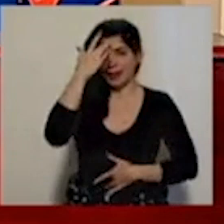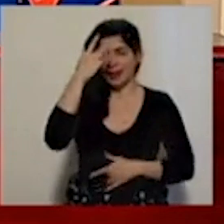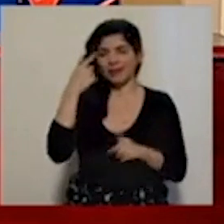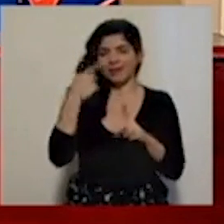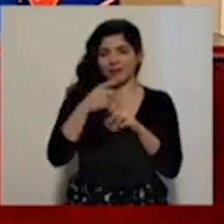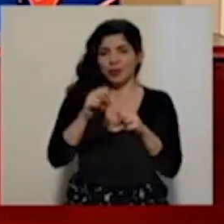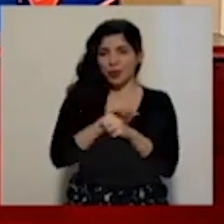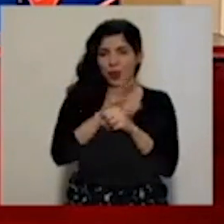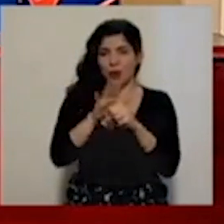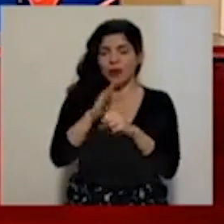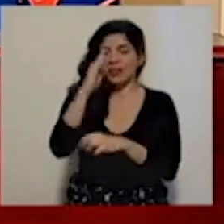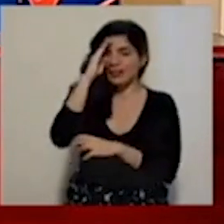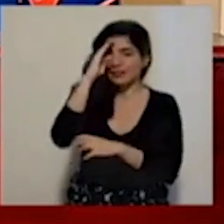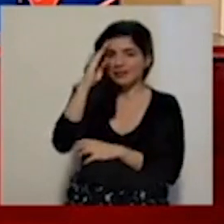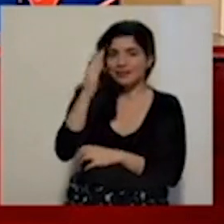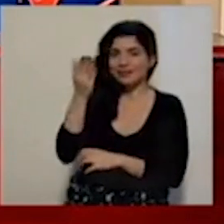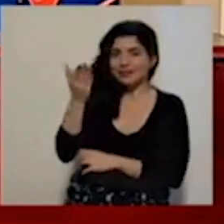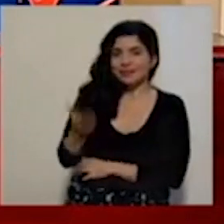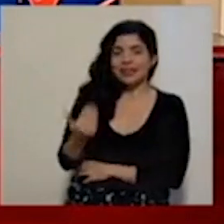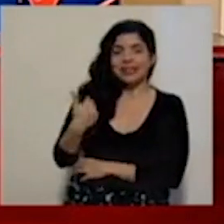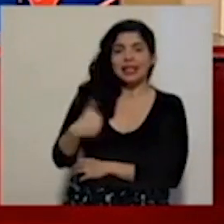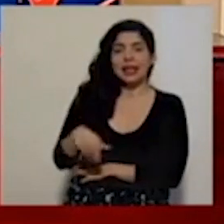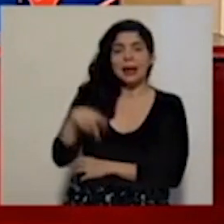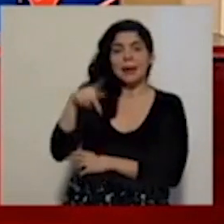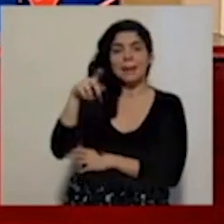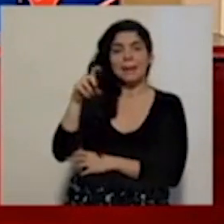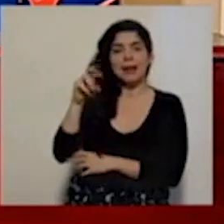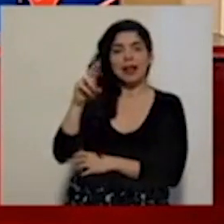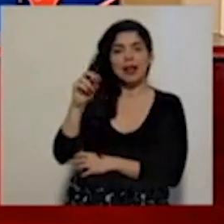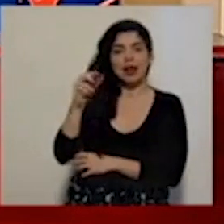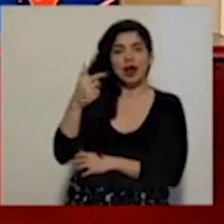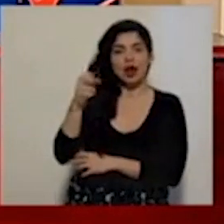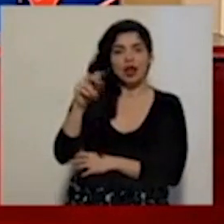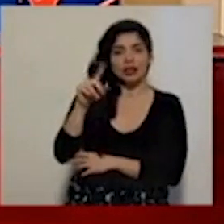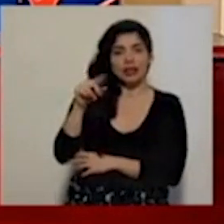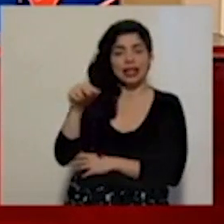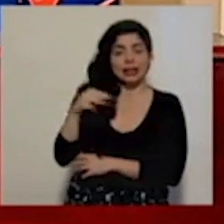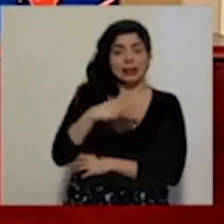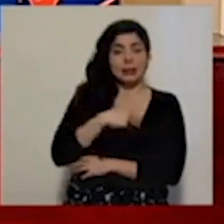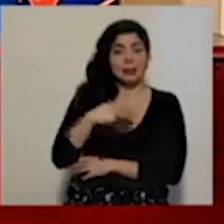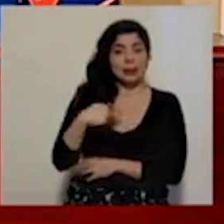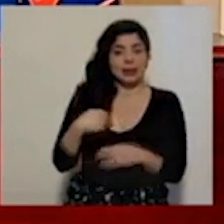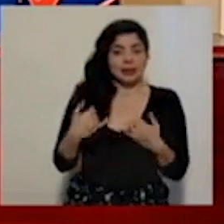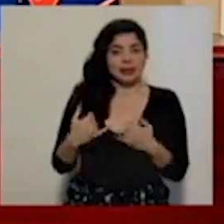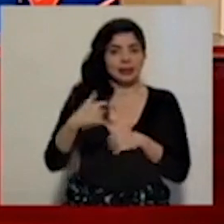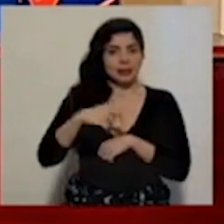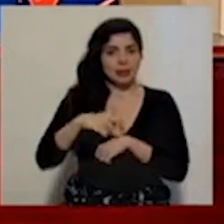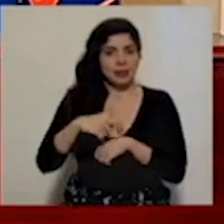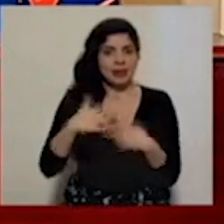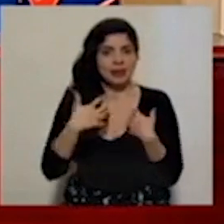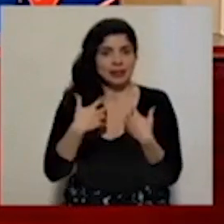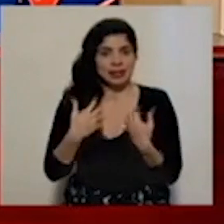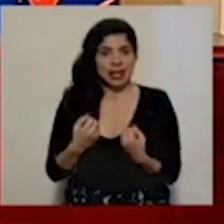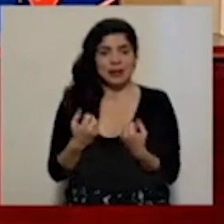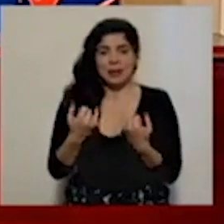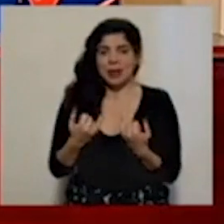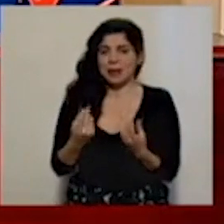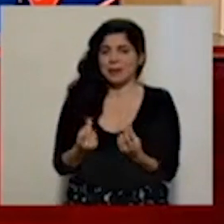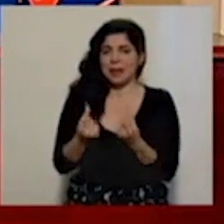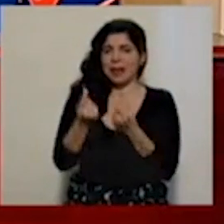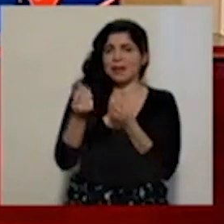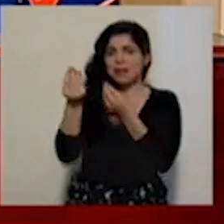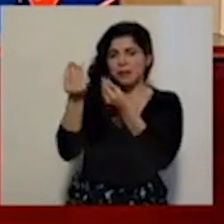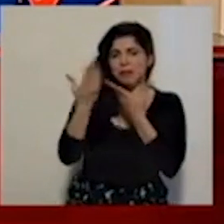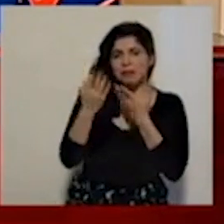-19. Saludamos al señor Pedro González, ministro interino de salud, quien de inmediato nos da el